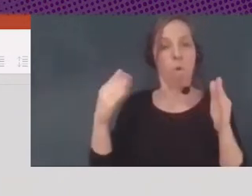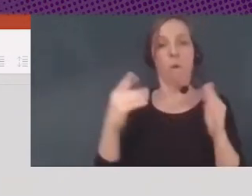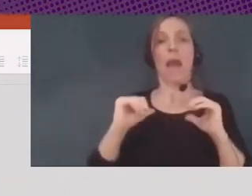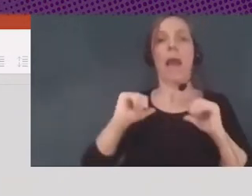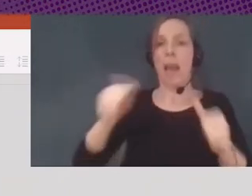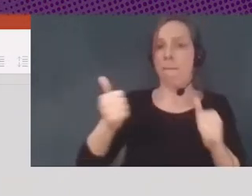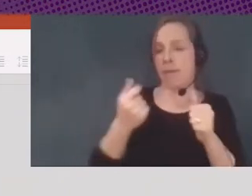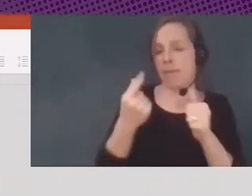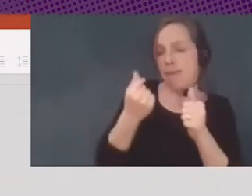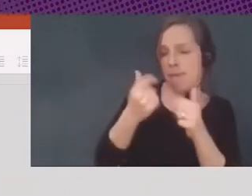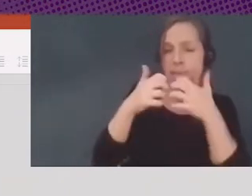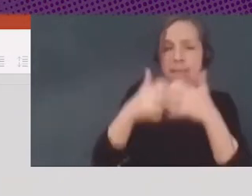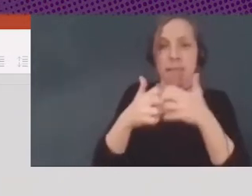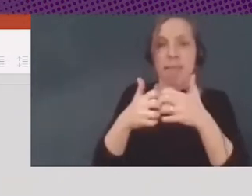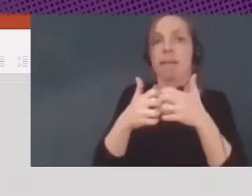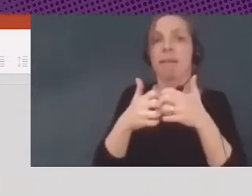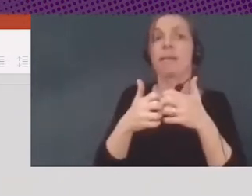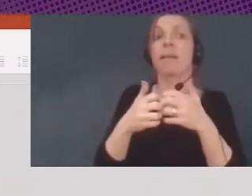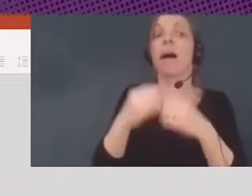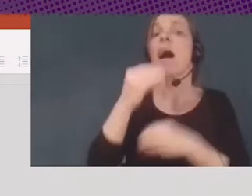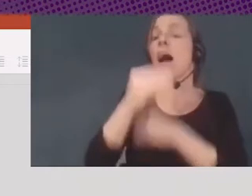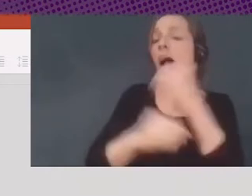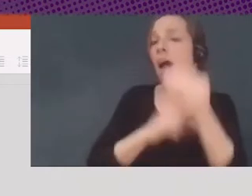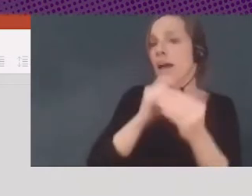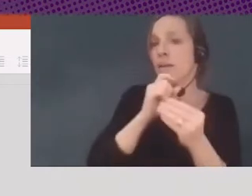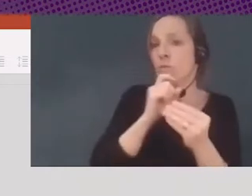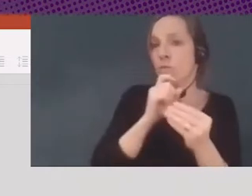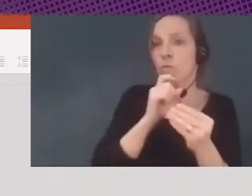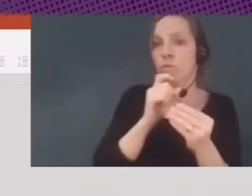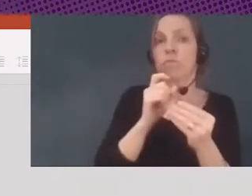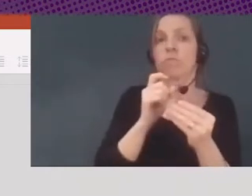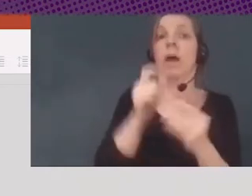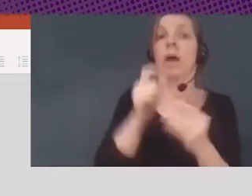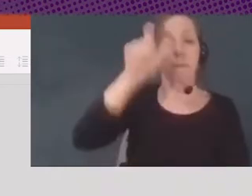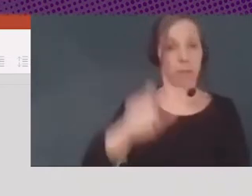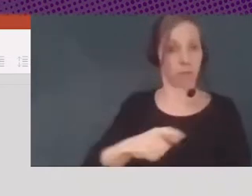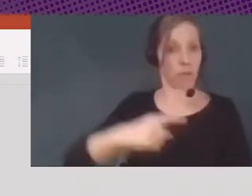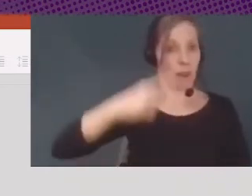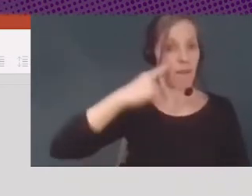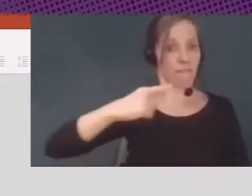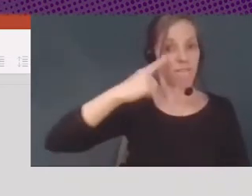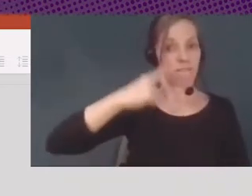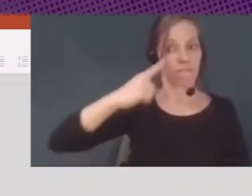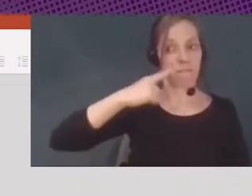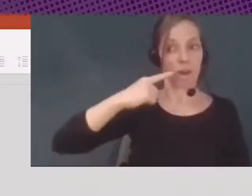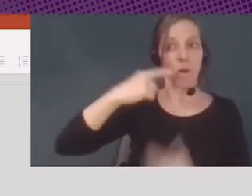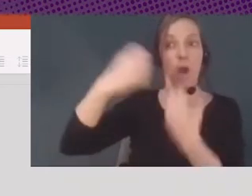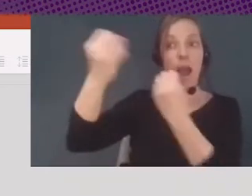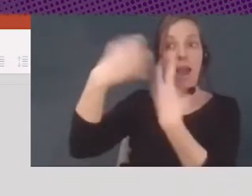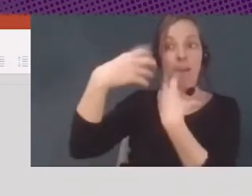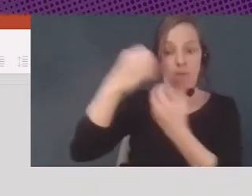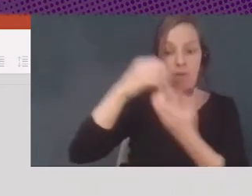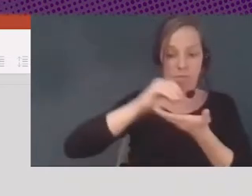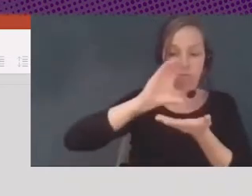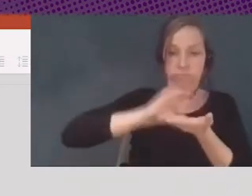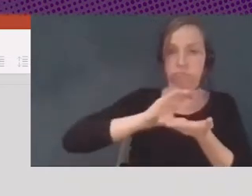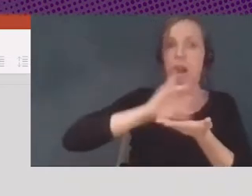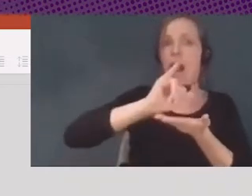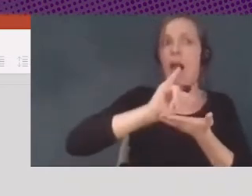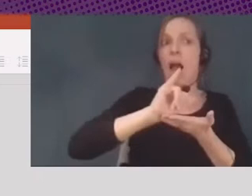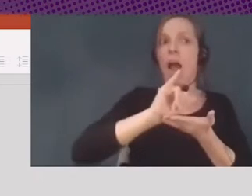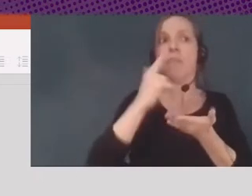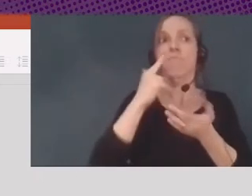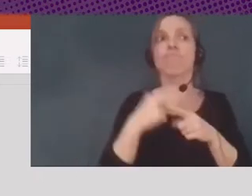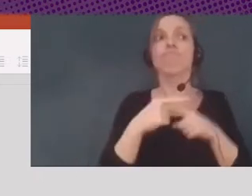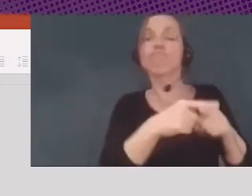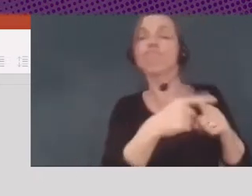mecanismos a través de los cuales los banqueros compartían información sobre a